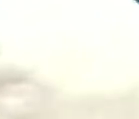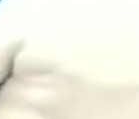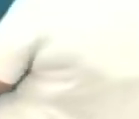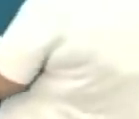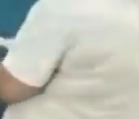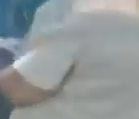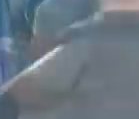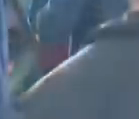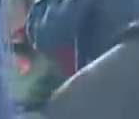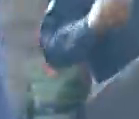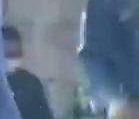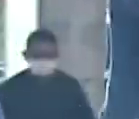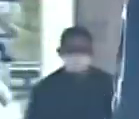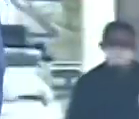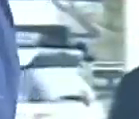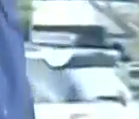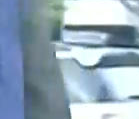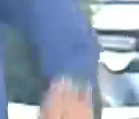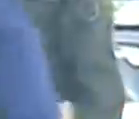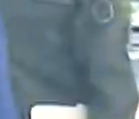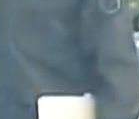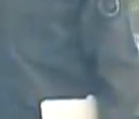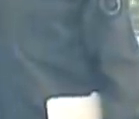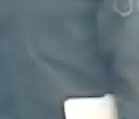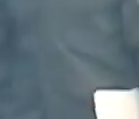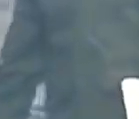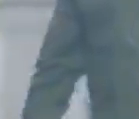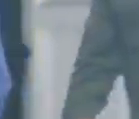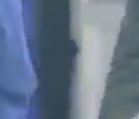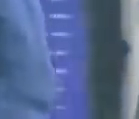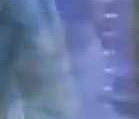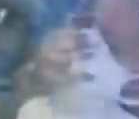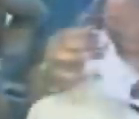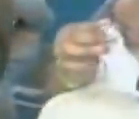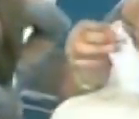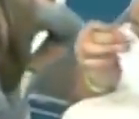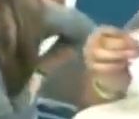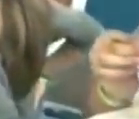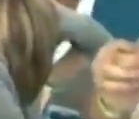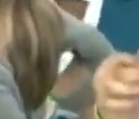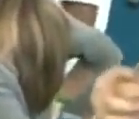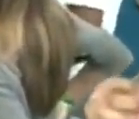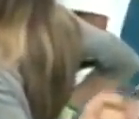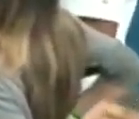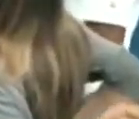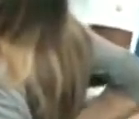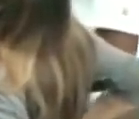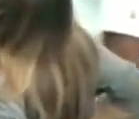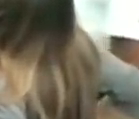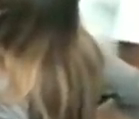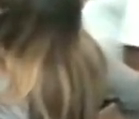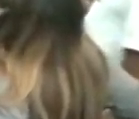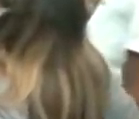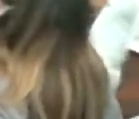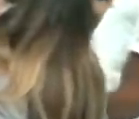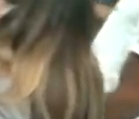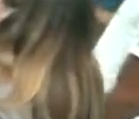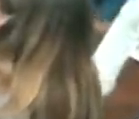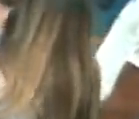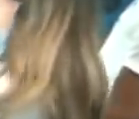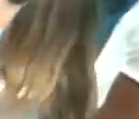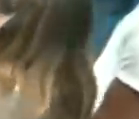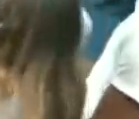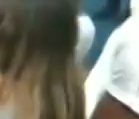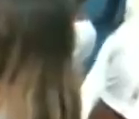musical lleno de alegría en compañía de los jóvenes estudiantes de la república bolivariana de